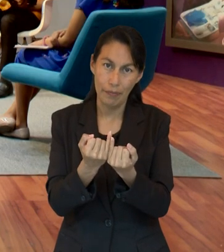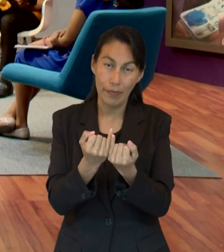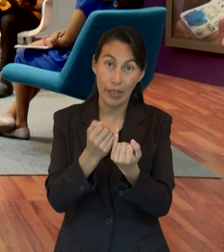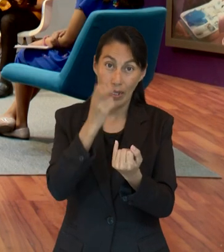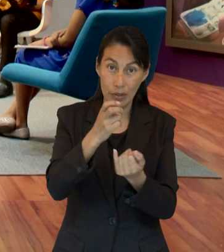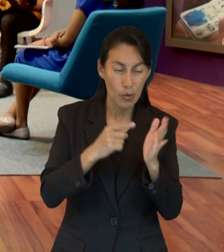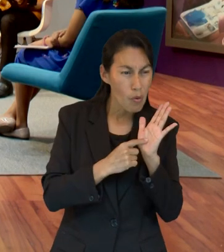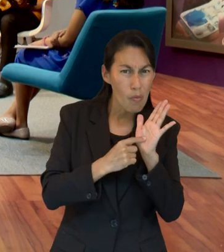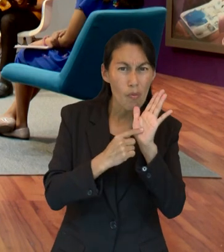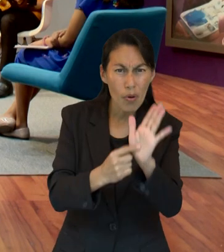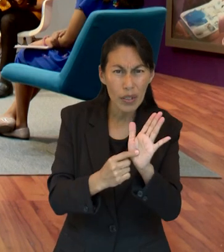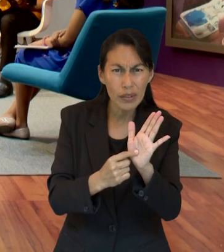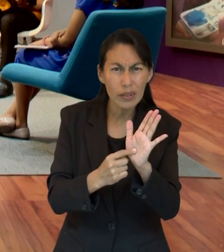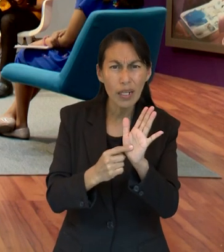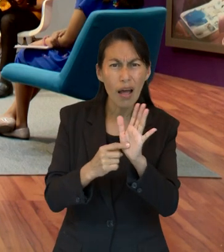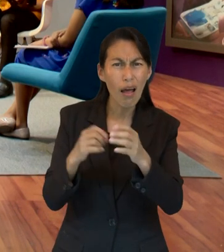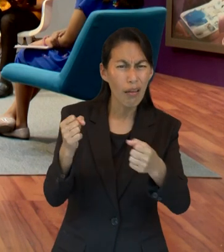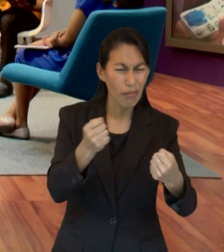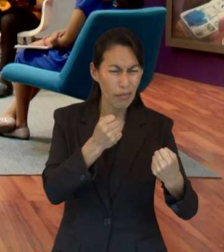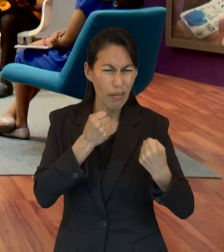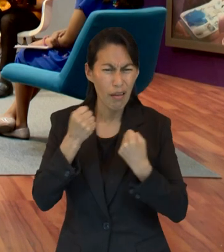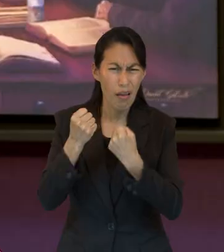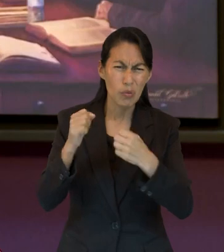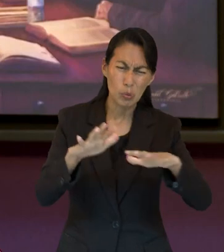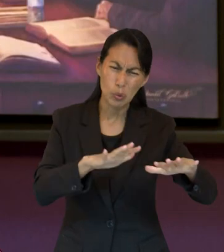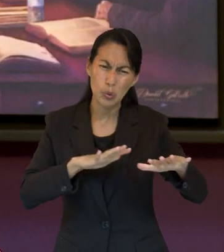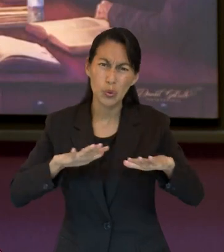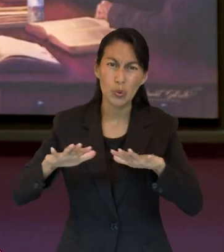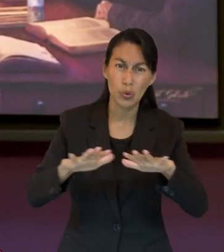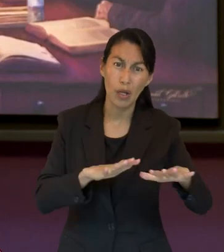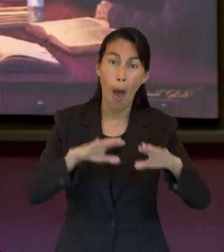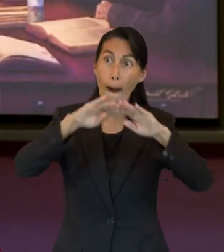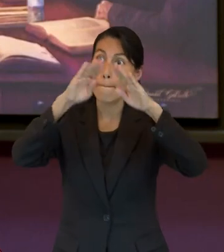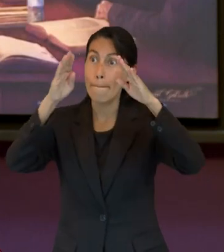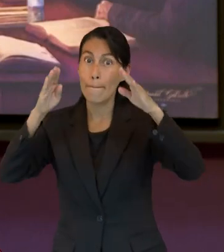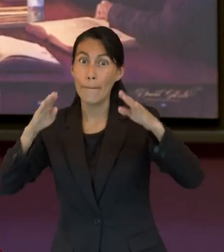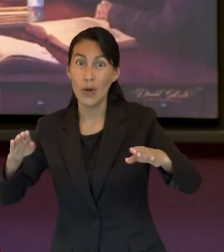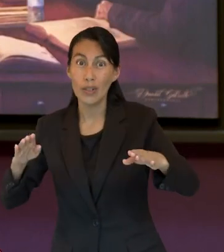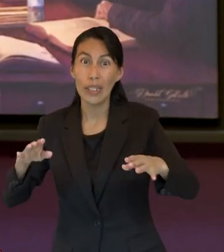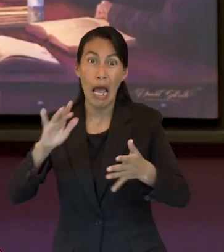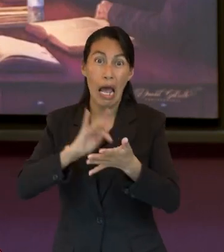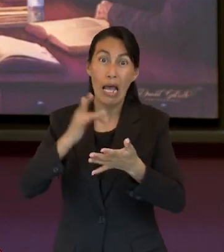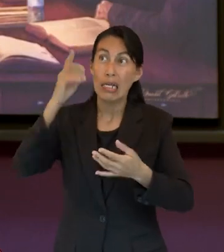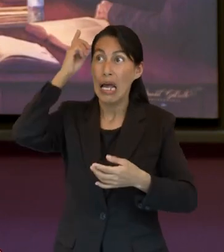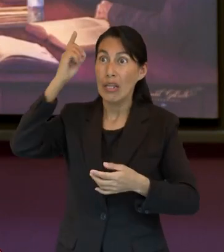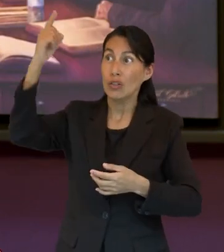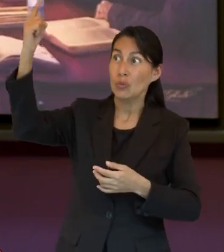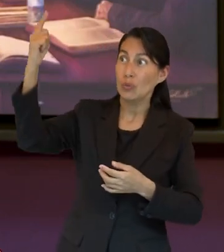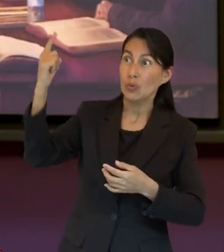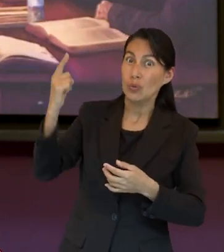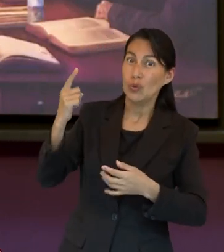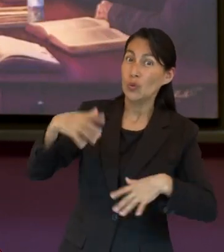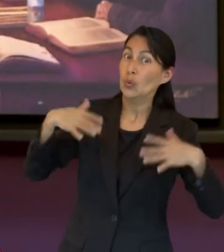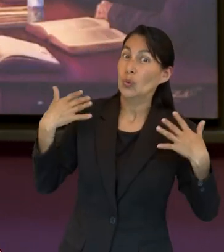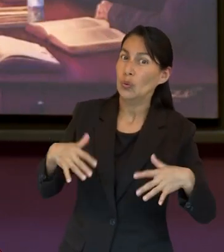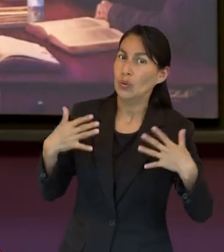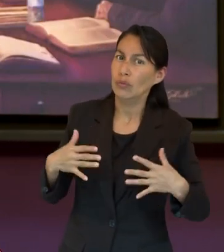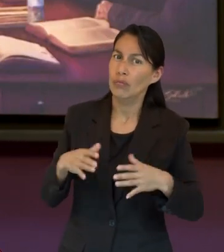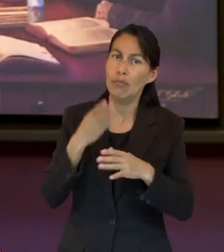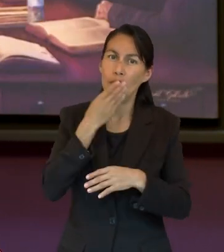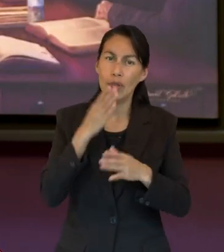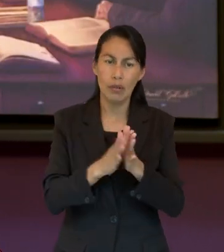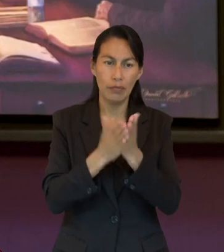manifiesta un poderoso terremoto, dice, un temblor de la tierra y montes, debido a la